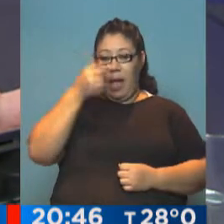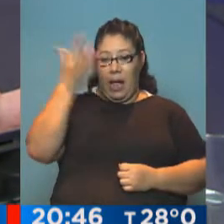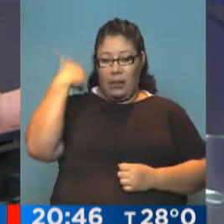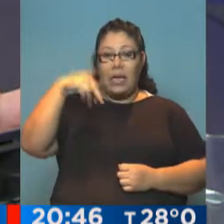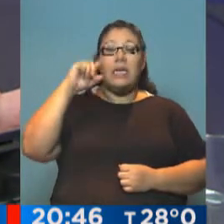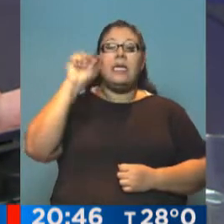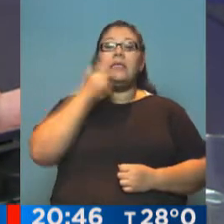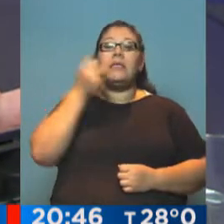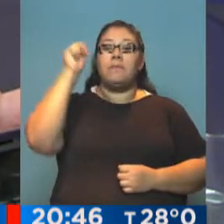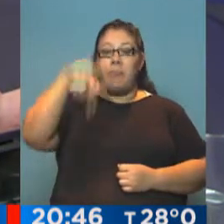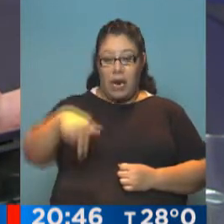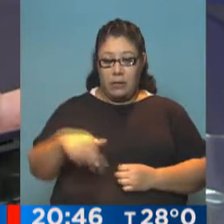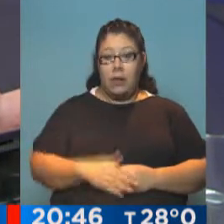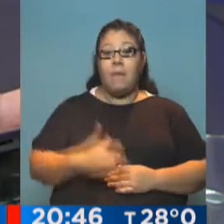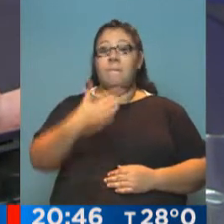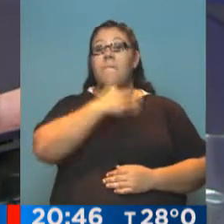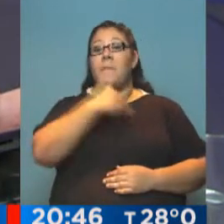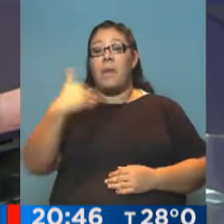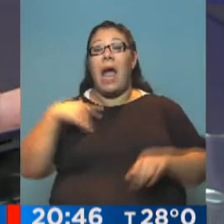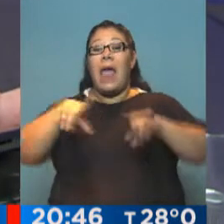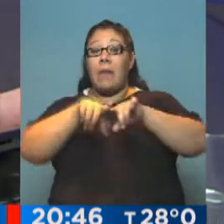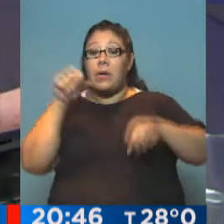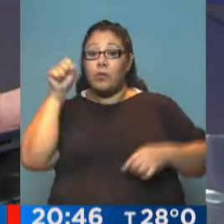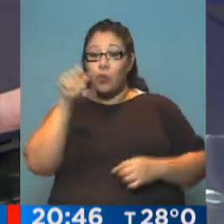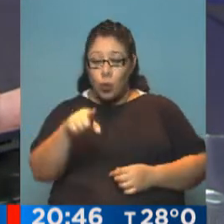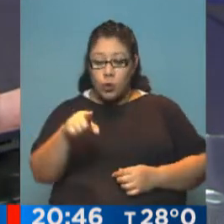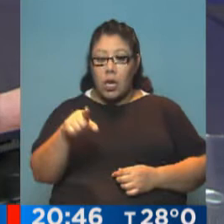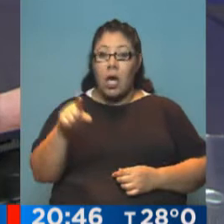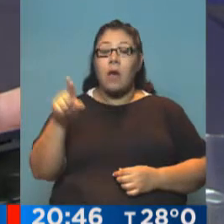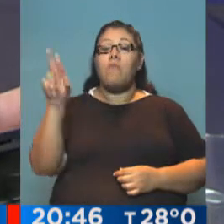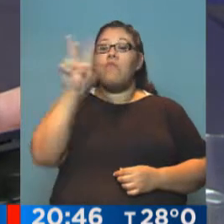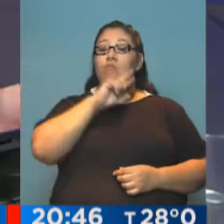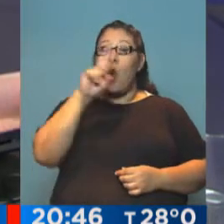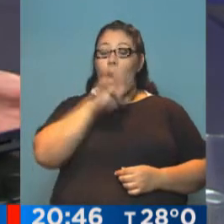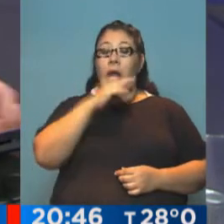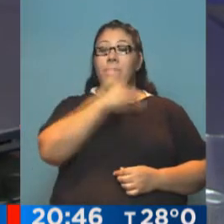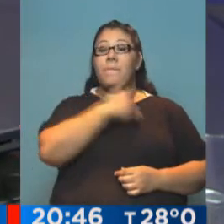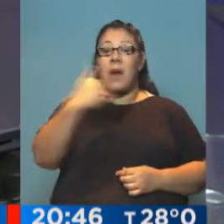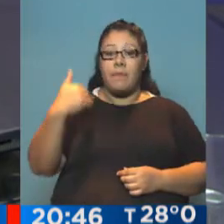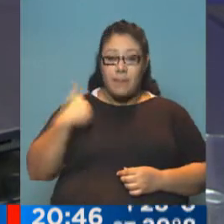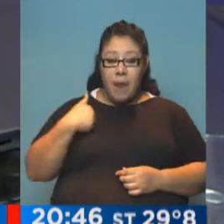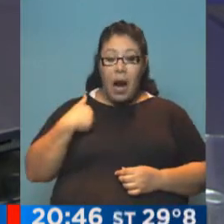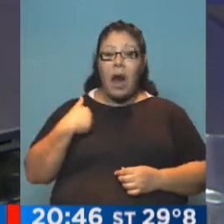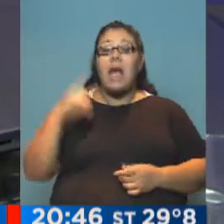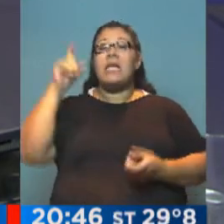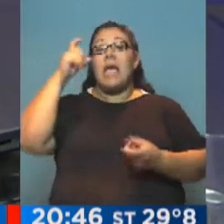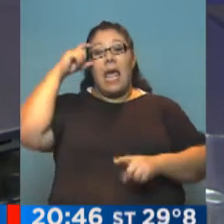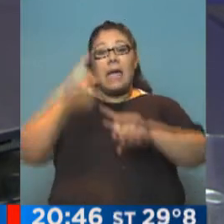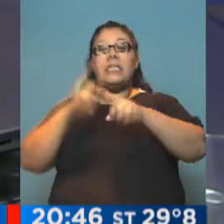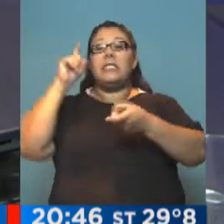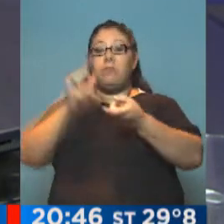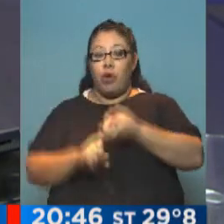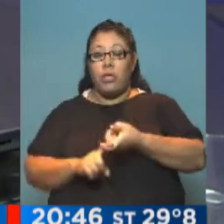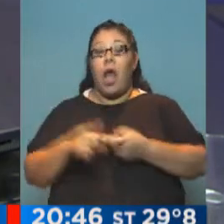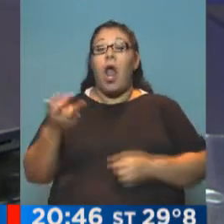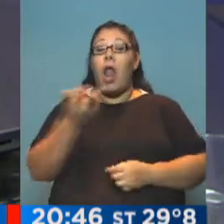agencia judía de noticias la madre y la hermana de Nisman, Sara Garfunkel y Sandra Nisman, y esto dijeron sobre su hipótesis vinculada